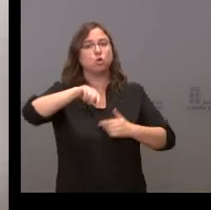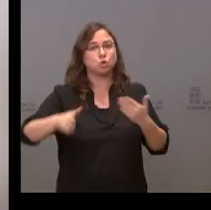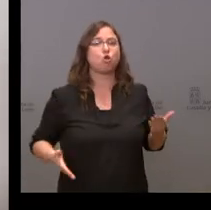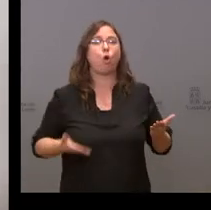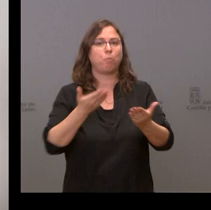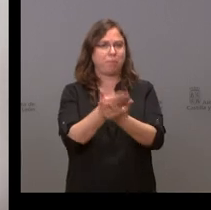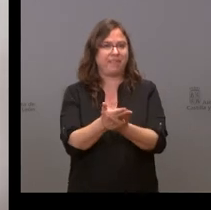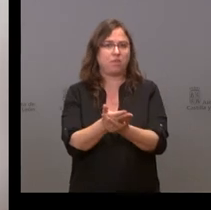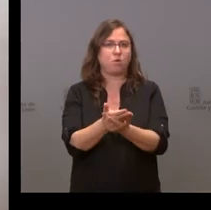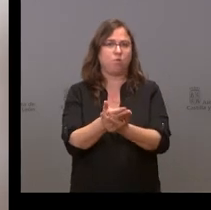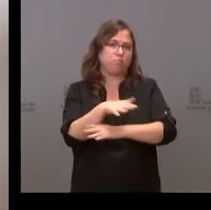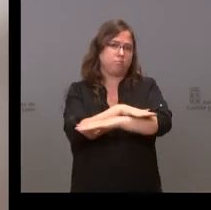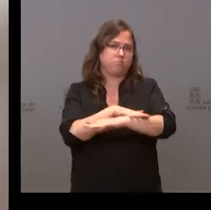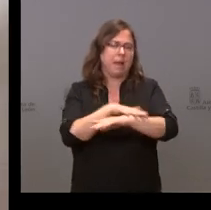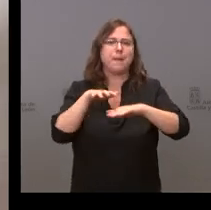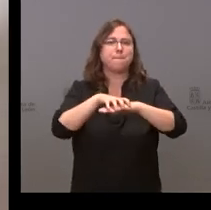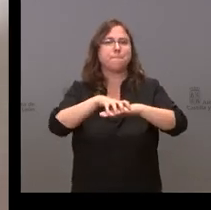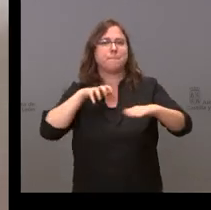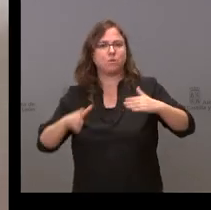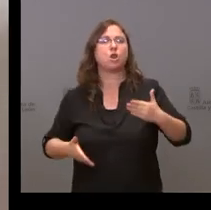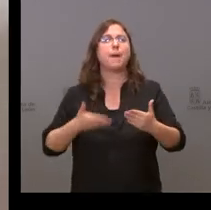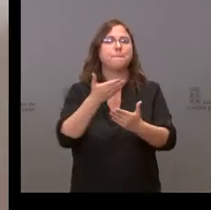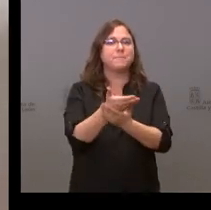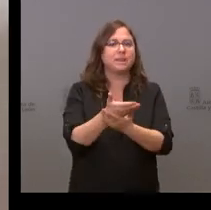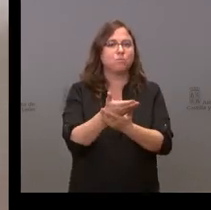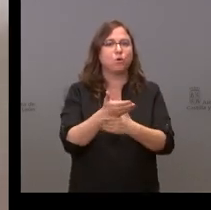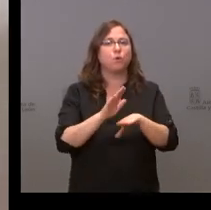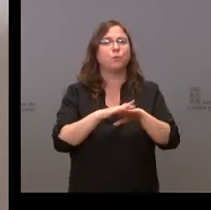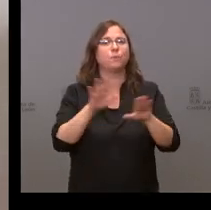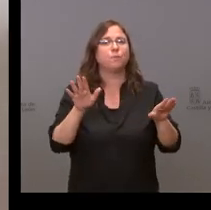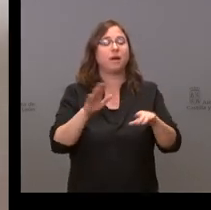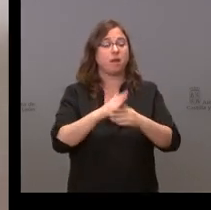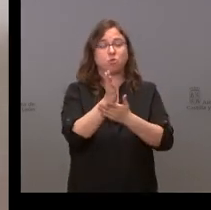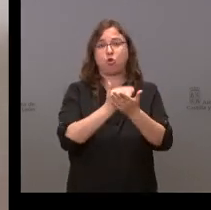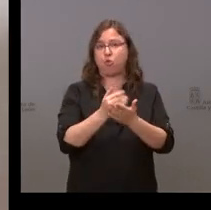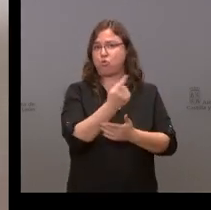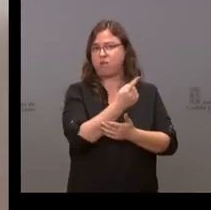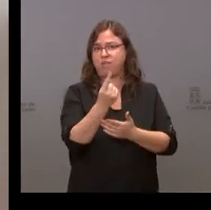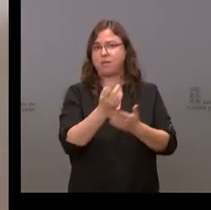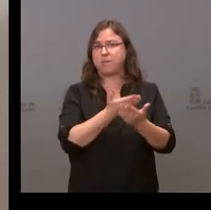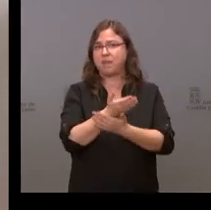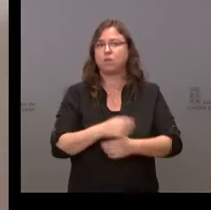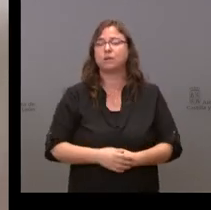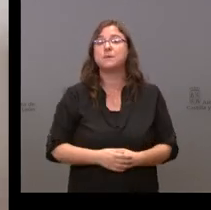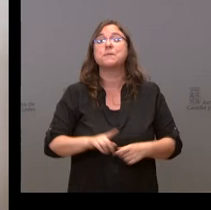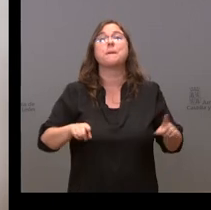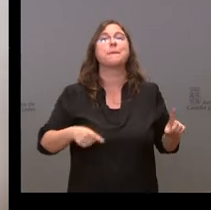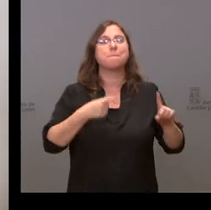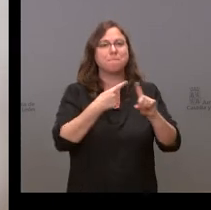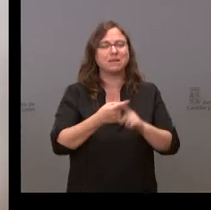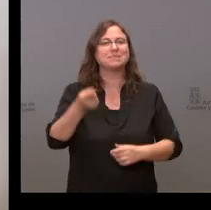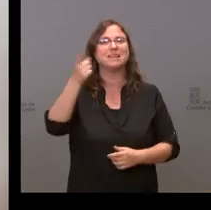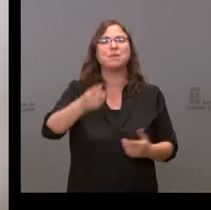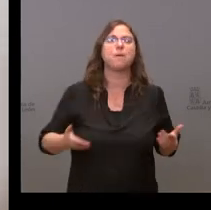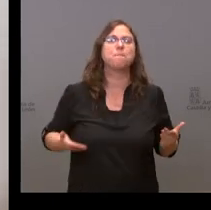manera mayoritaria por parte de las comunidades autónomas. También hemos pedido